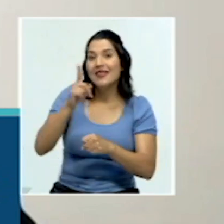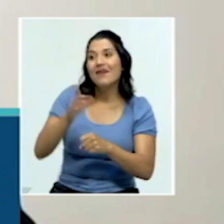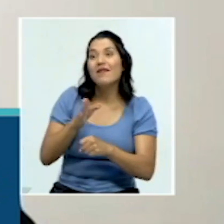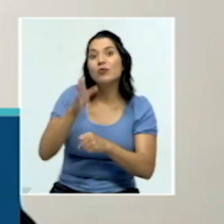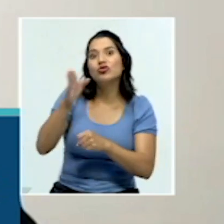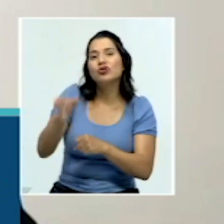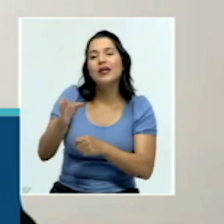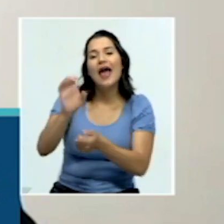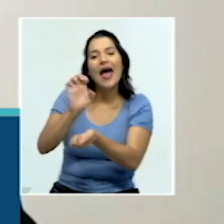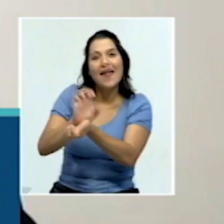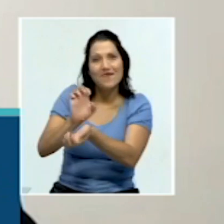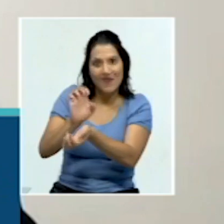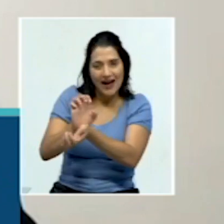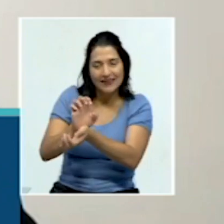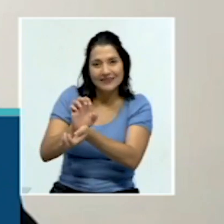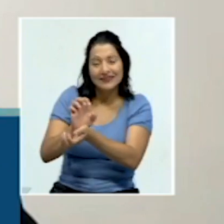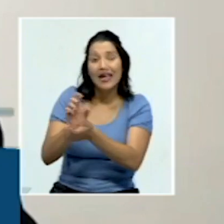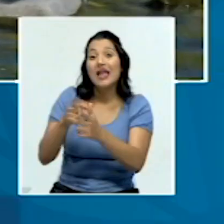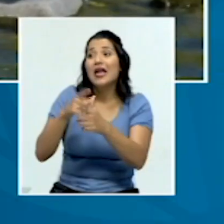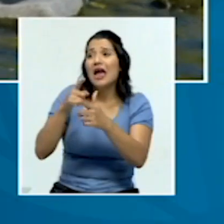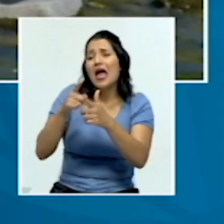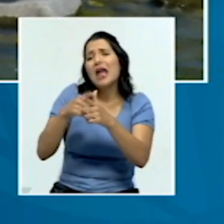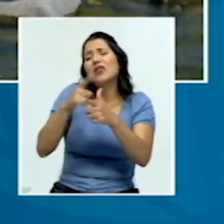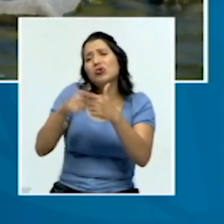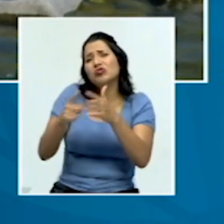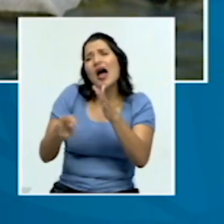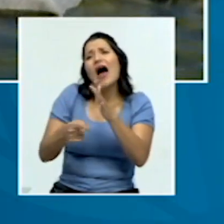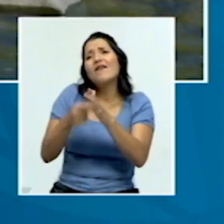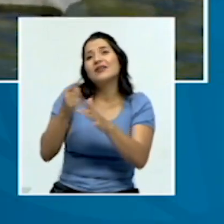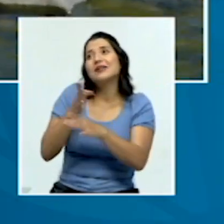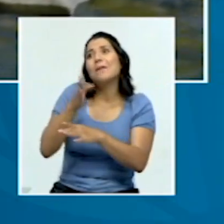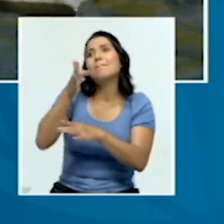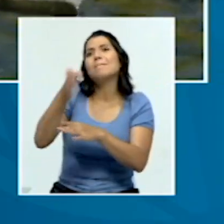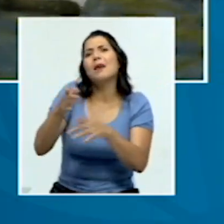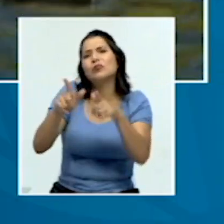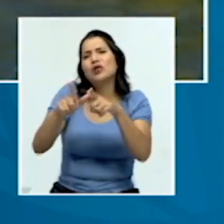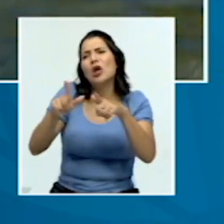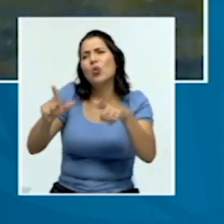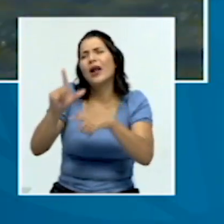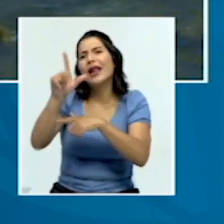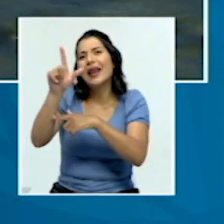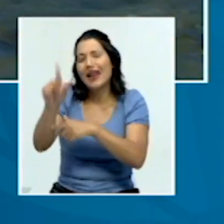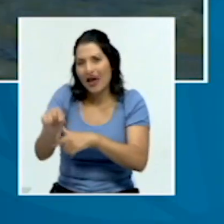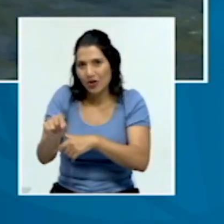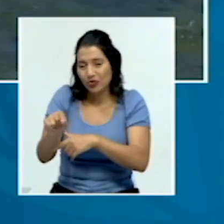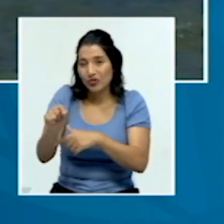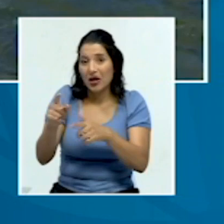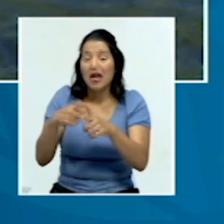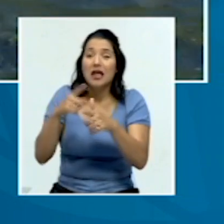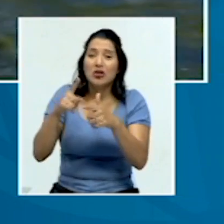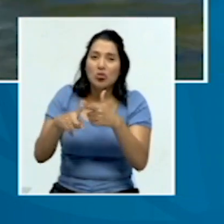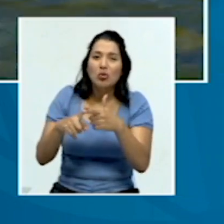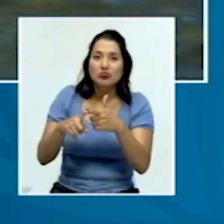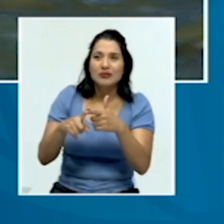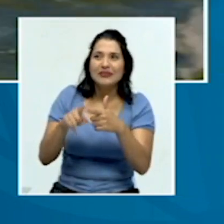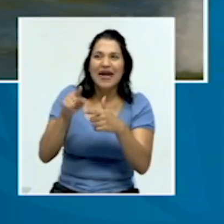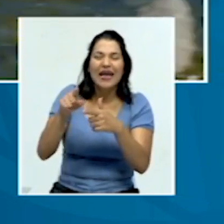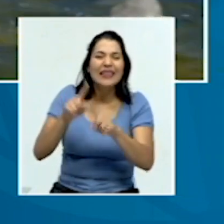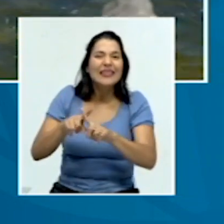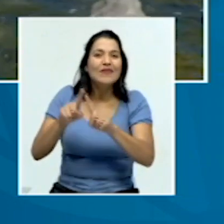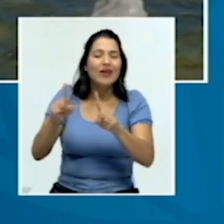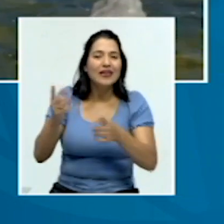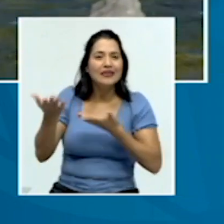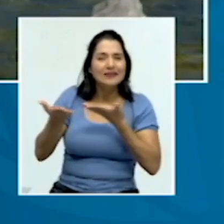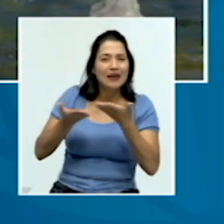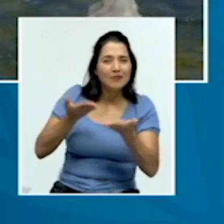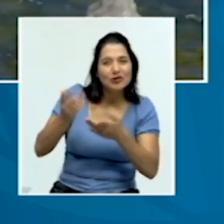primaria, donde las zonas rurales están muy alejadas de la realidad y servicios que tienen, por ejemplo, las clínicas y hospitales.